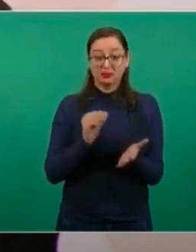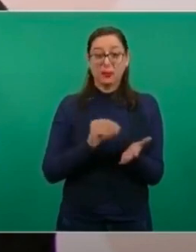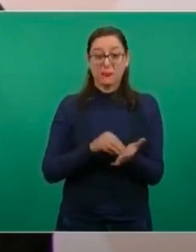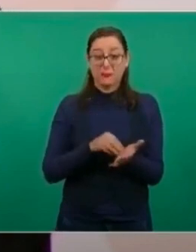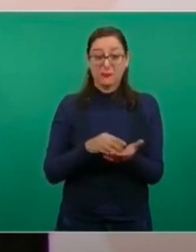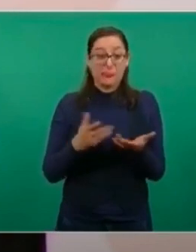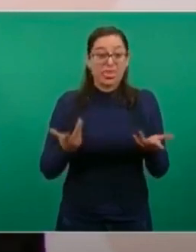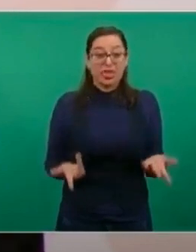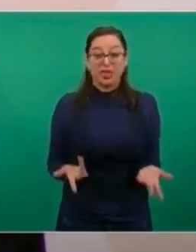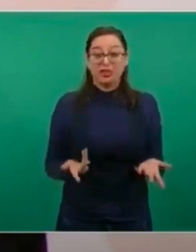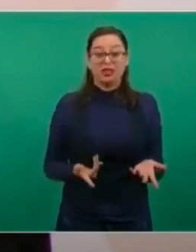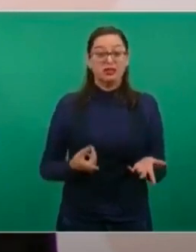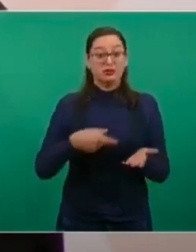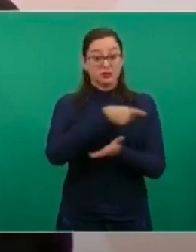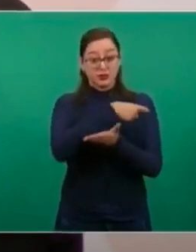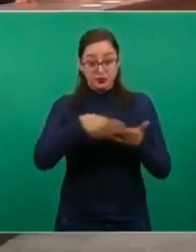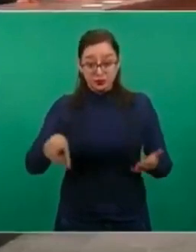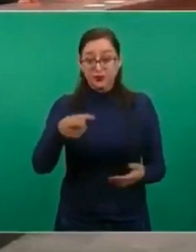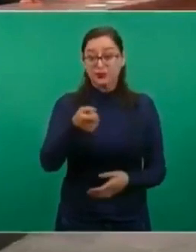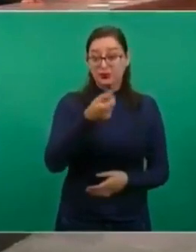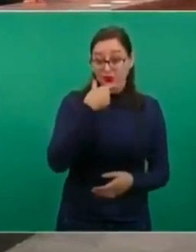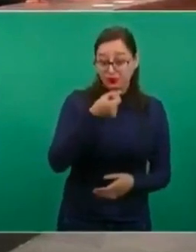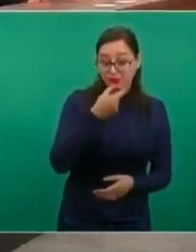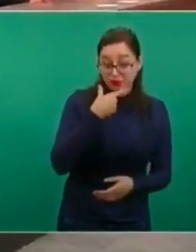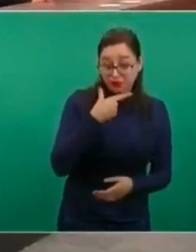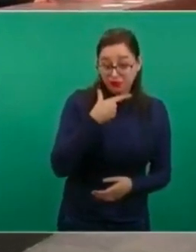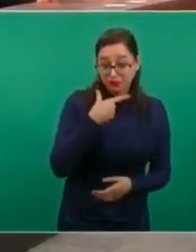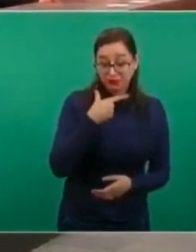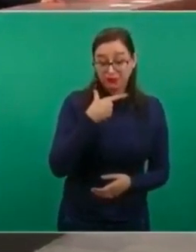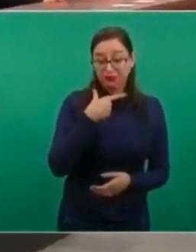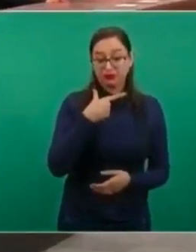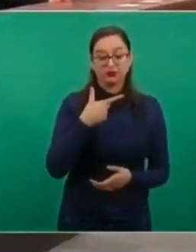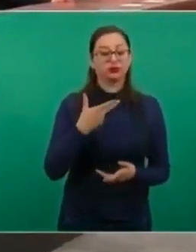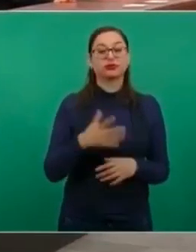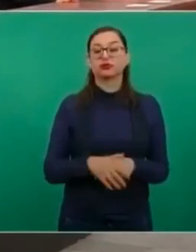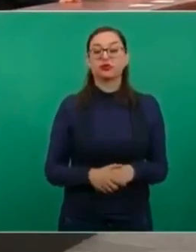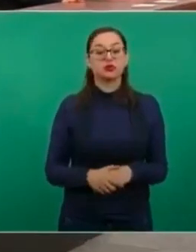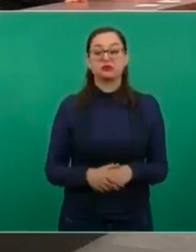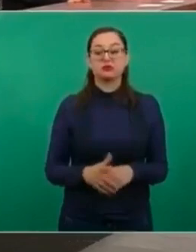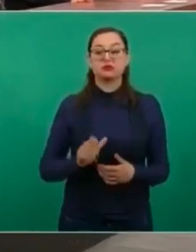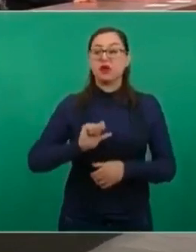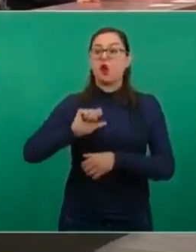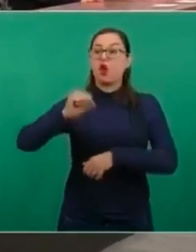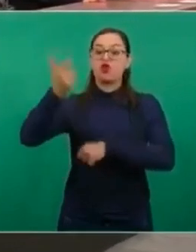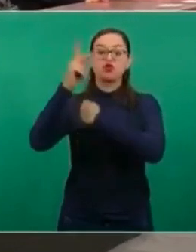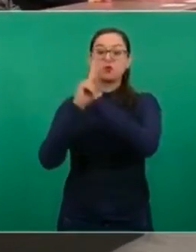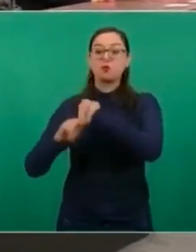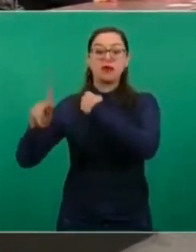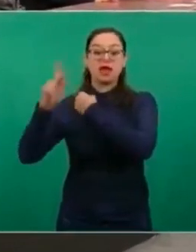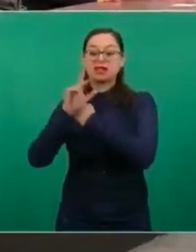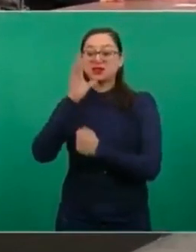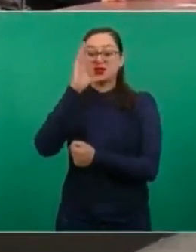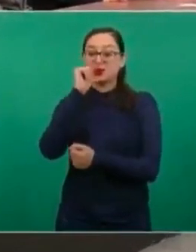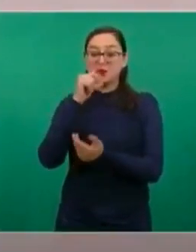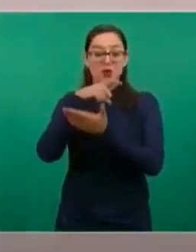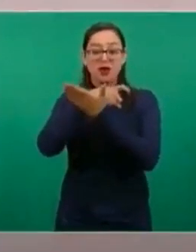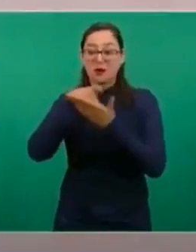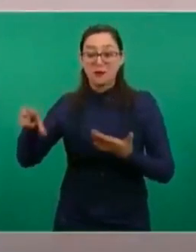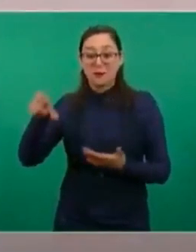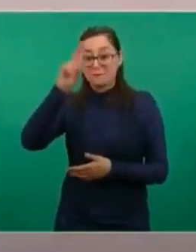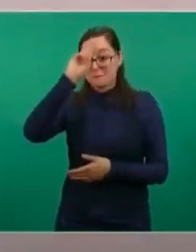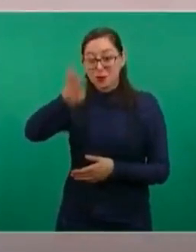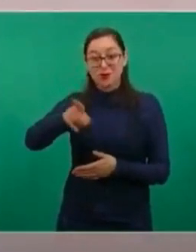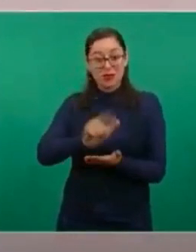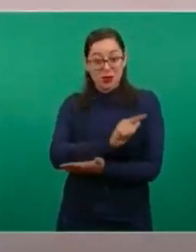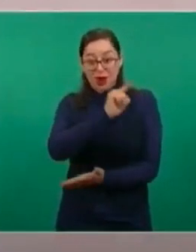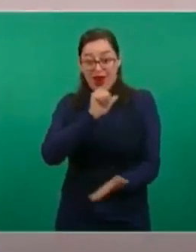es comprar los medicamentos que no se podían adquirir en el extranjero porque